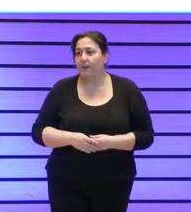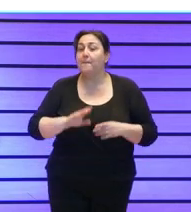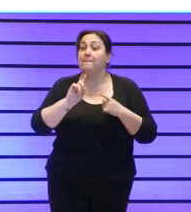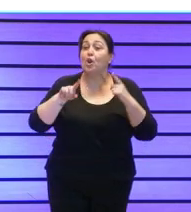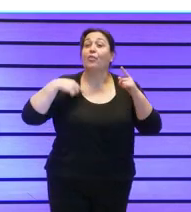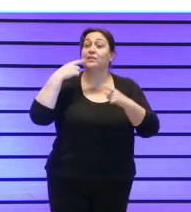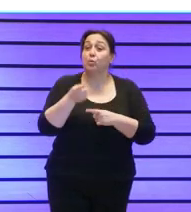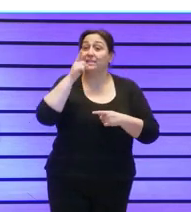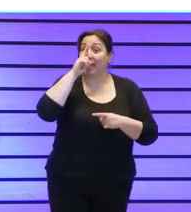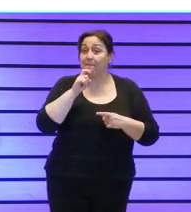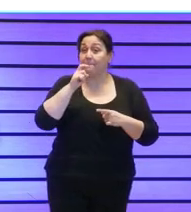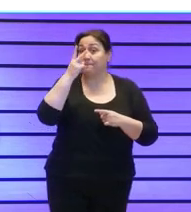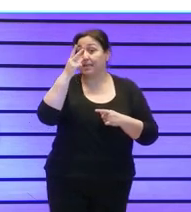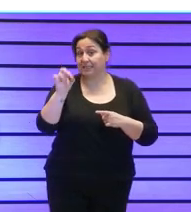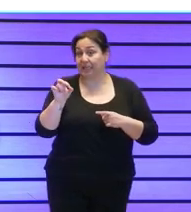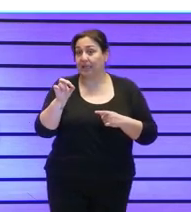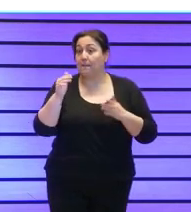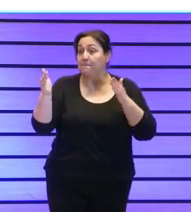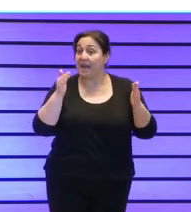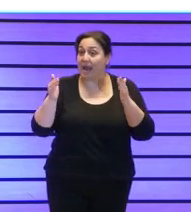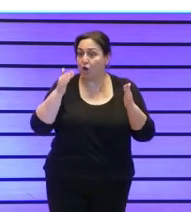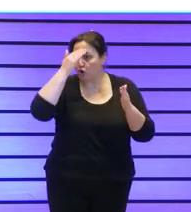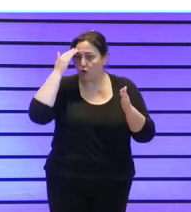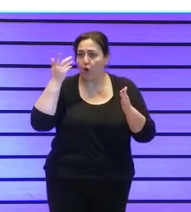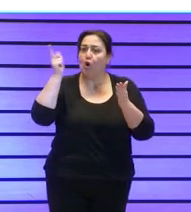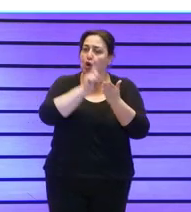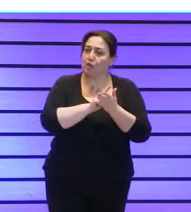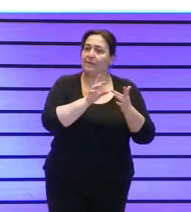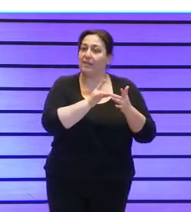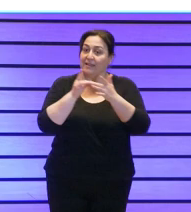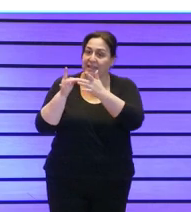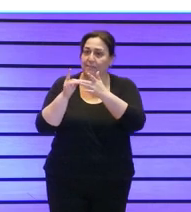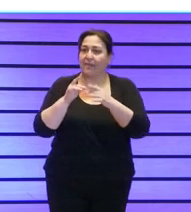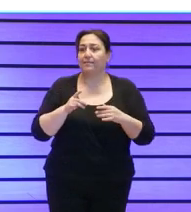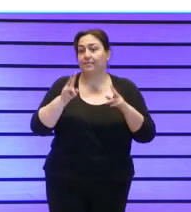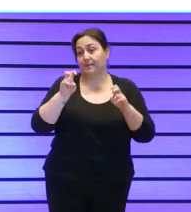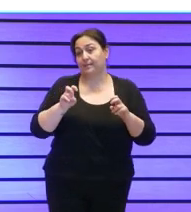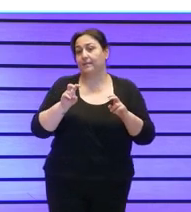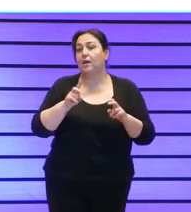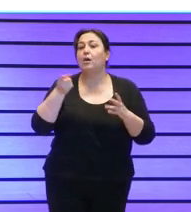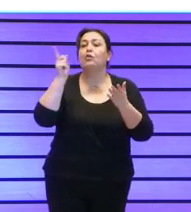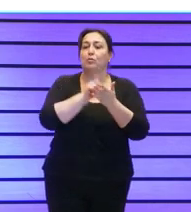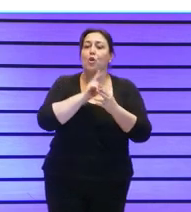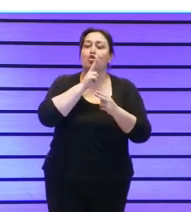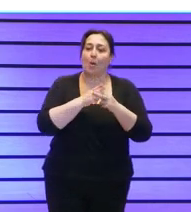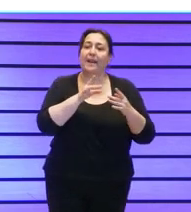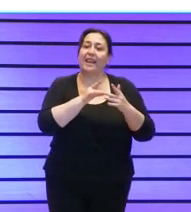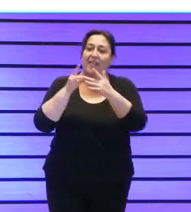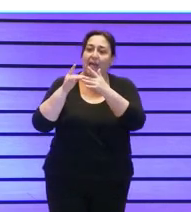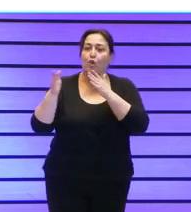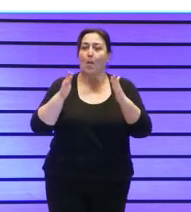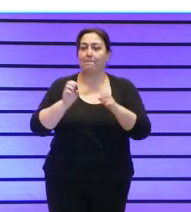verano del año 20 volvimos a retomar el tema de liderazgo y lo llamamos liderazgo en pandemia porque ahí en la pandemia